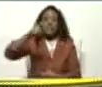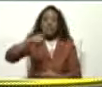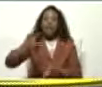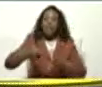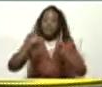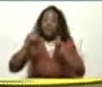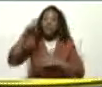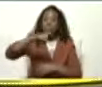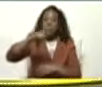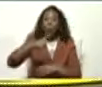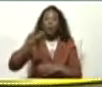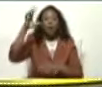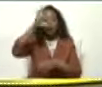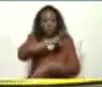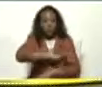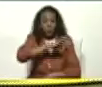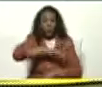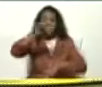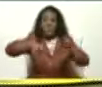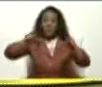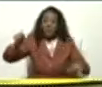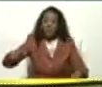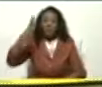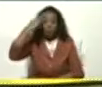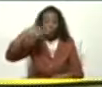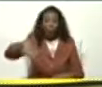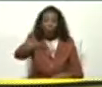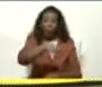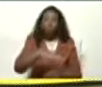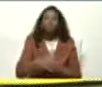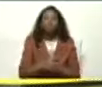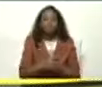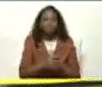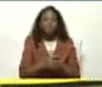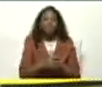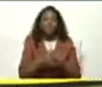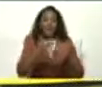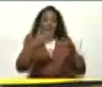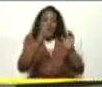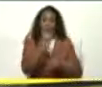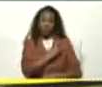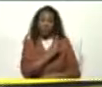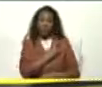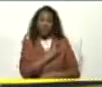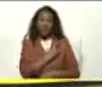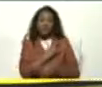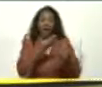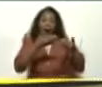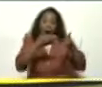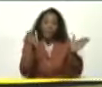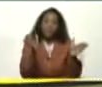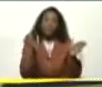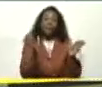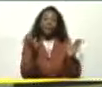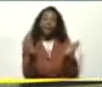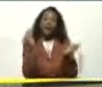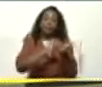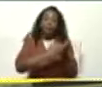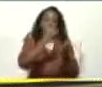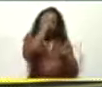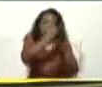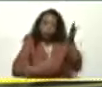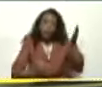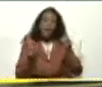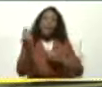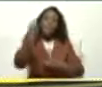Y pertinentes Para la sociedad De hoy en Venezuela Absolutamente Pues yo siempre pienso Que es lo pertinente Para la sociedad Que